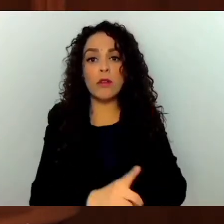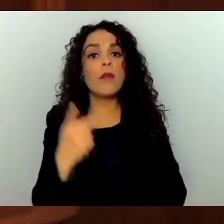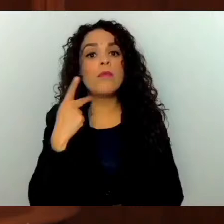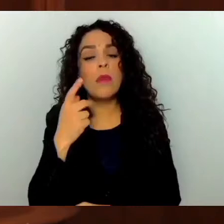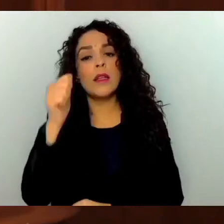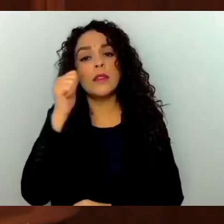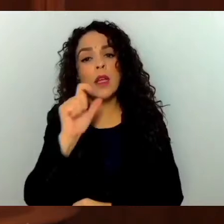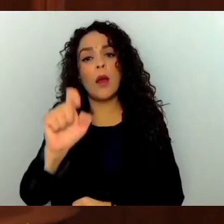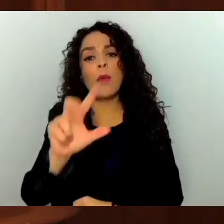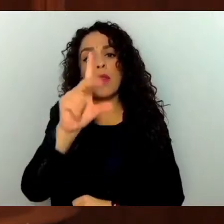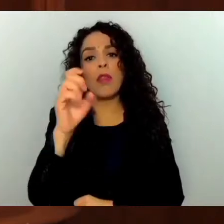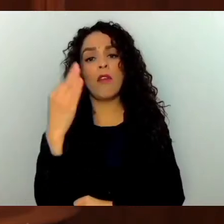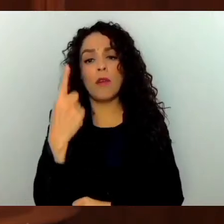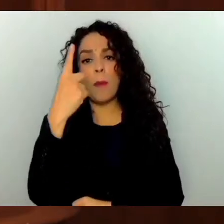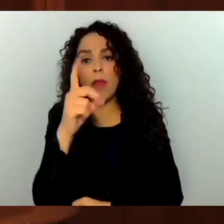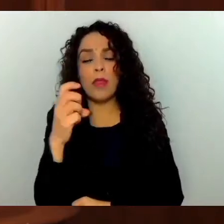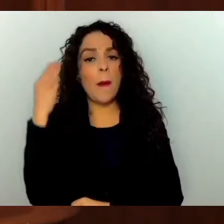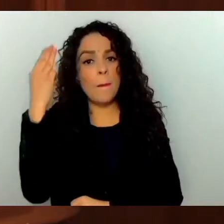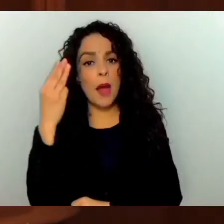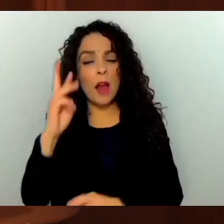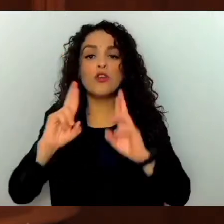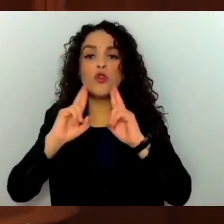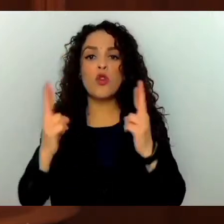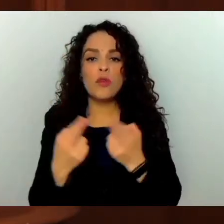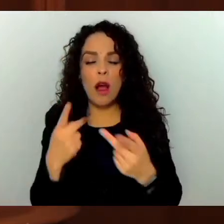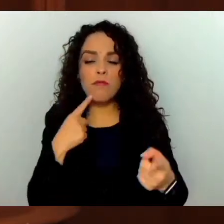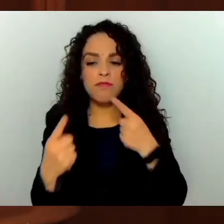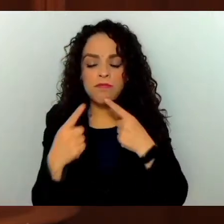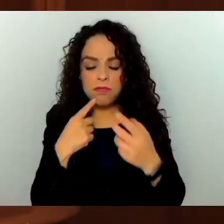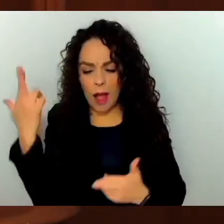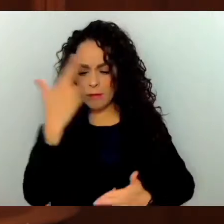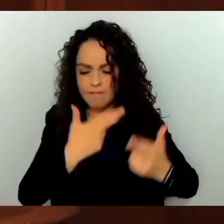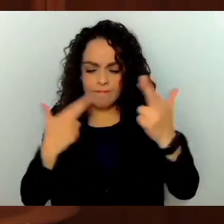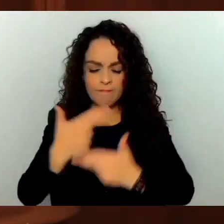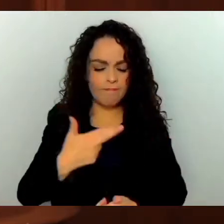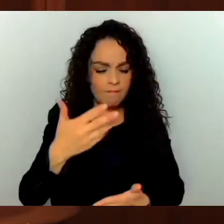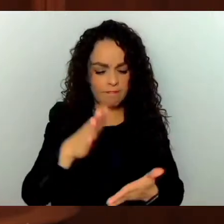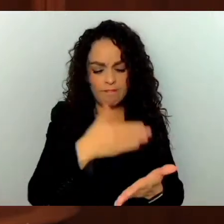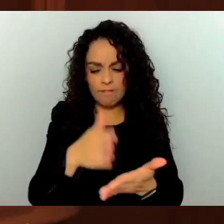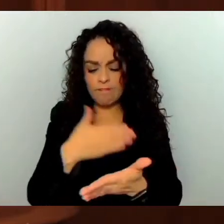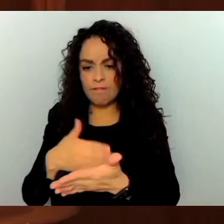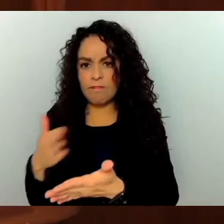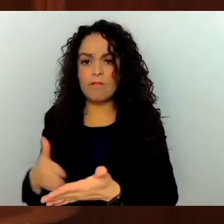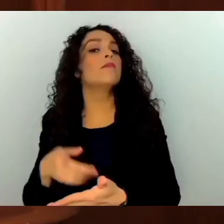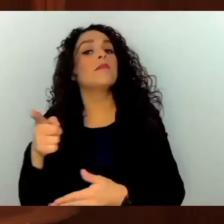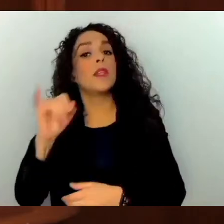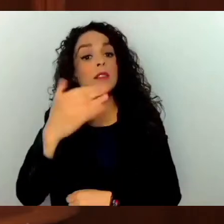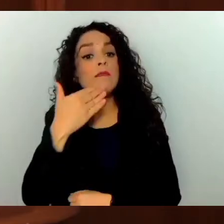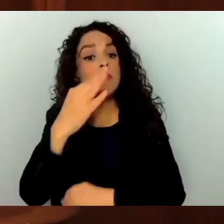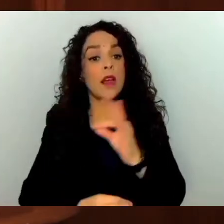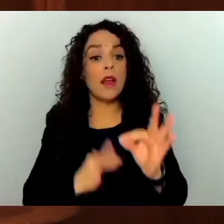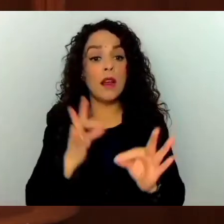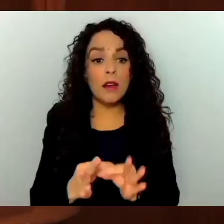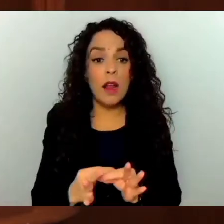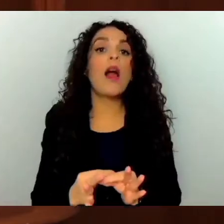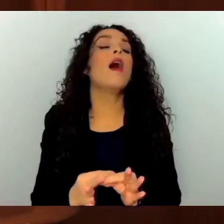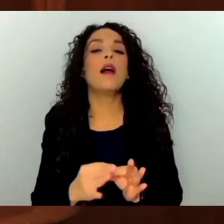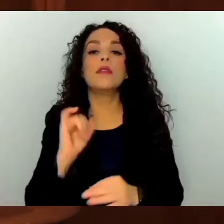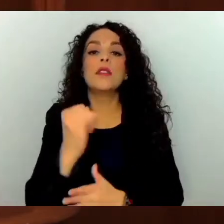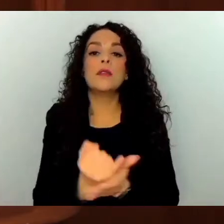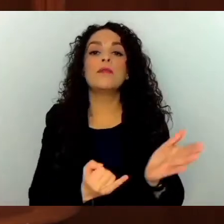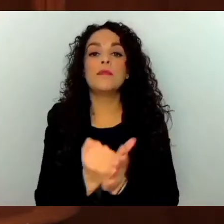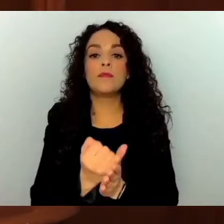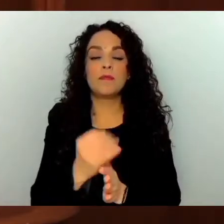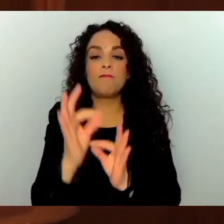febrero y primero de marzo para la realización, la revisión, a efecto de determinar aquellos que acrediten el